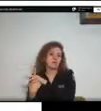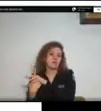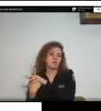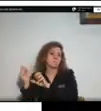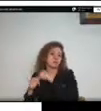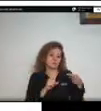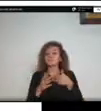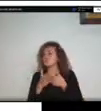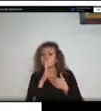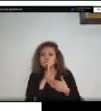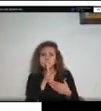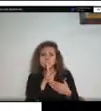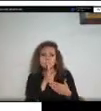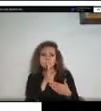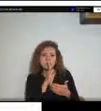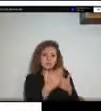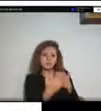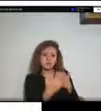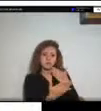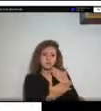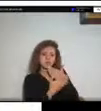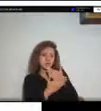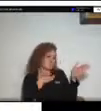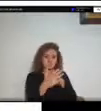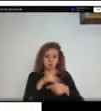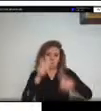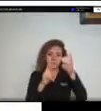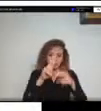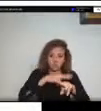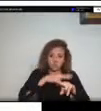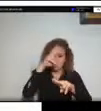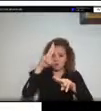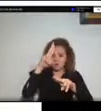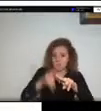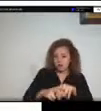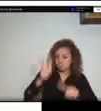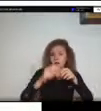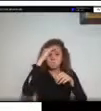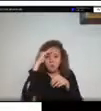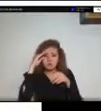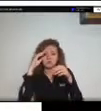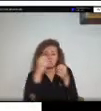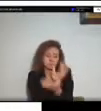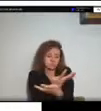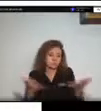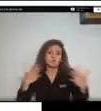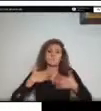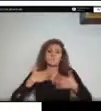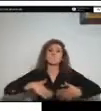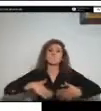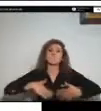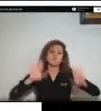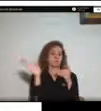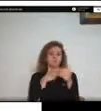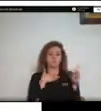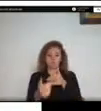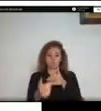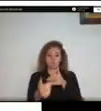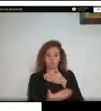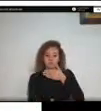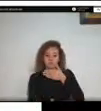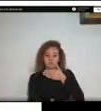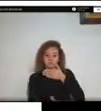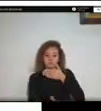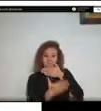personal interno de mantenimiento o inclusive de las comunidades en fin sin importar de dónde venga esta